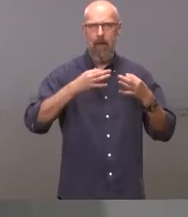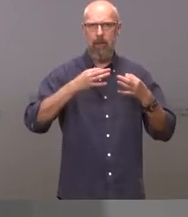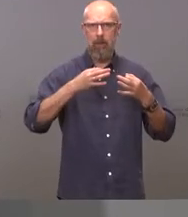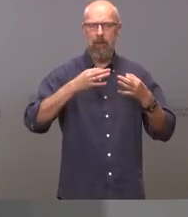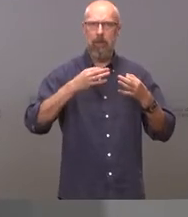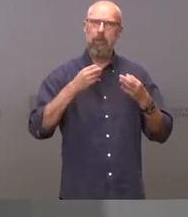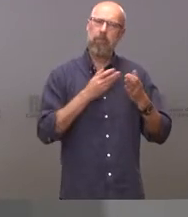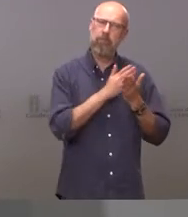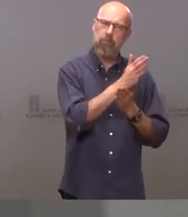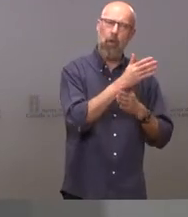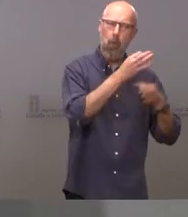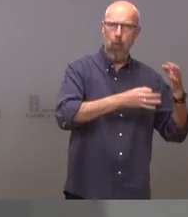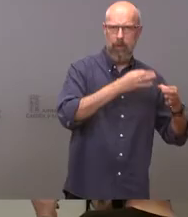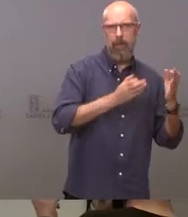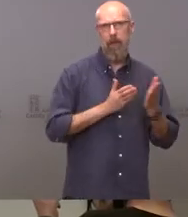dos puntos diferentes